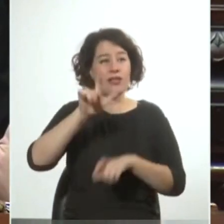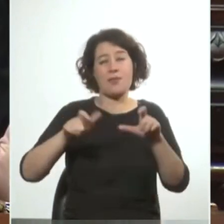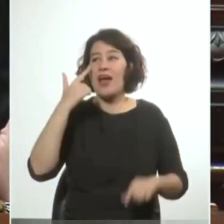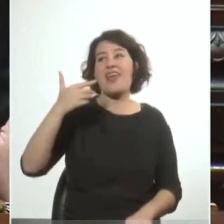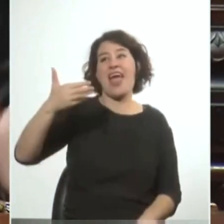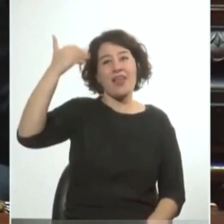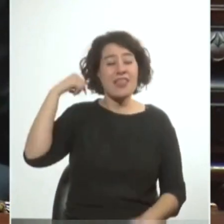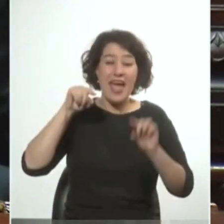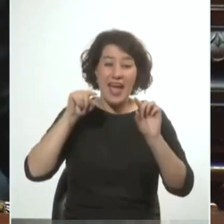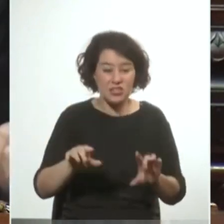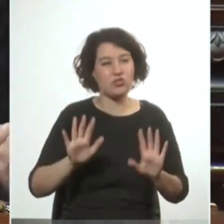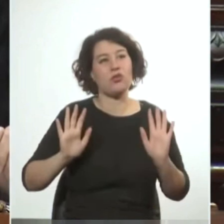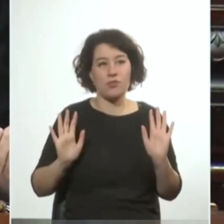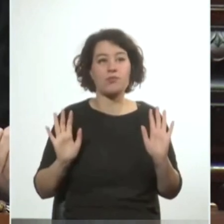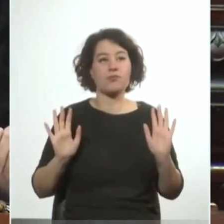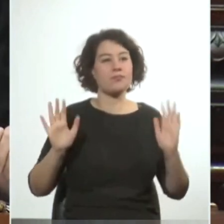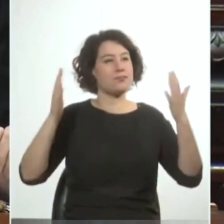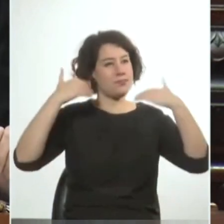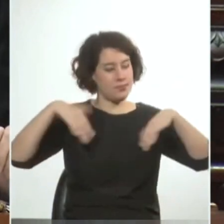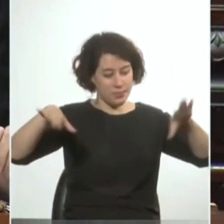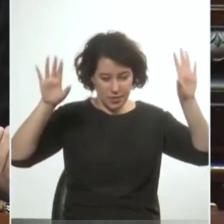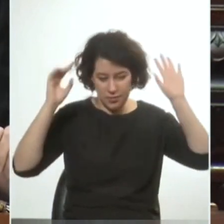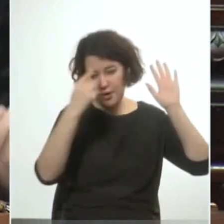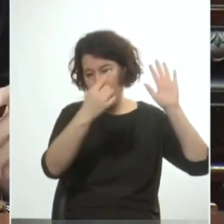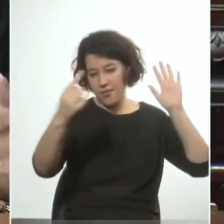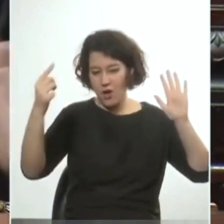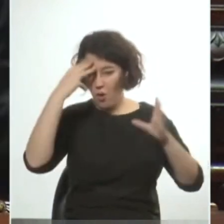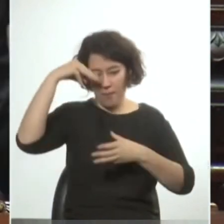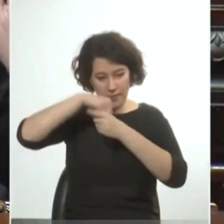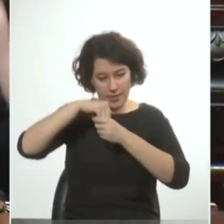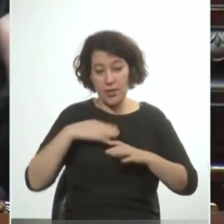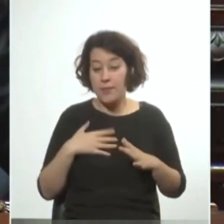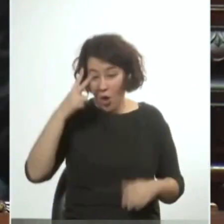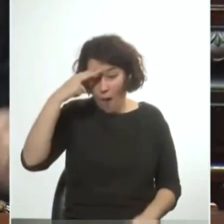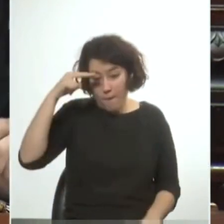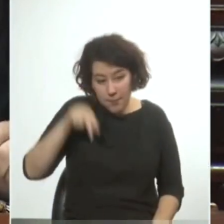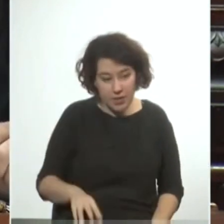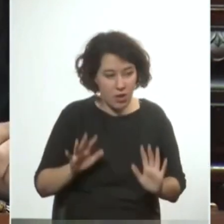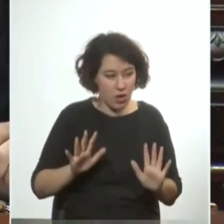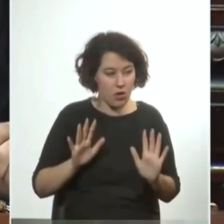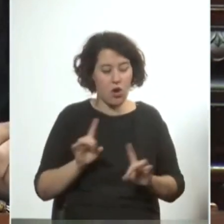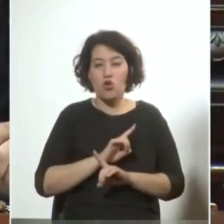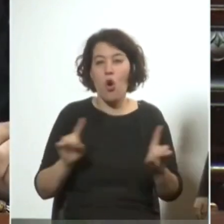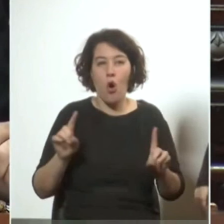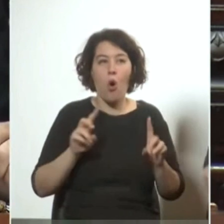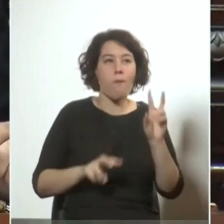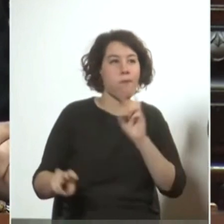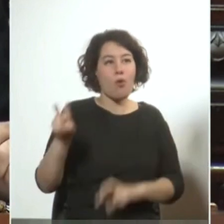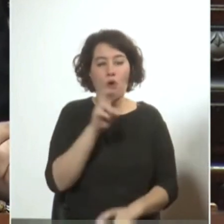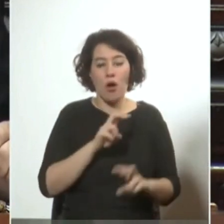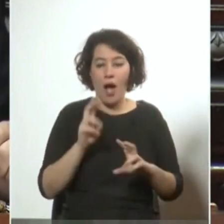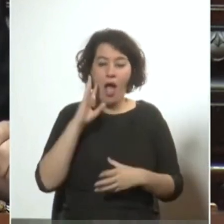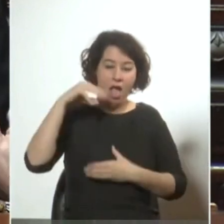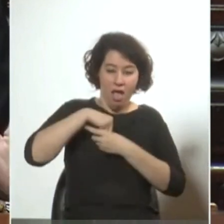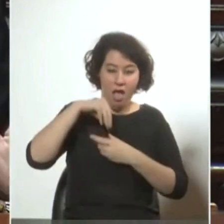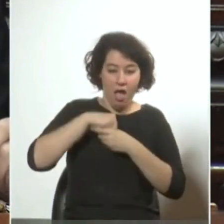eso lo dejo al subjetivismo de cada uno y mi aporte a por lo menos no tentar tanto un subjetivismo